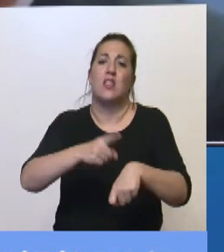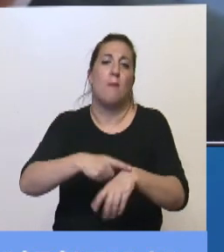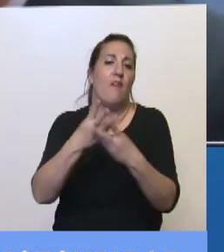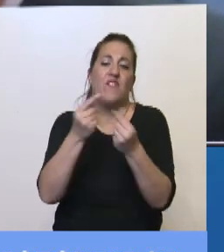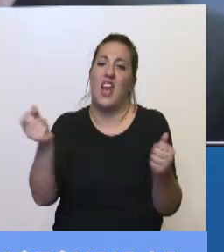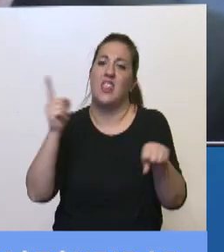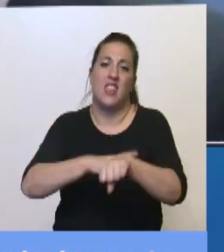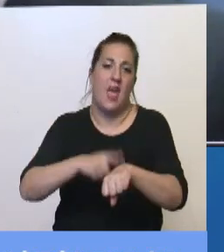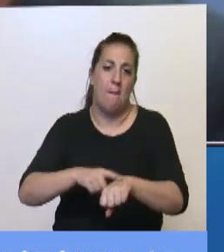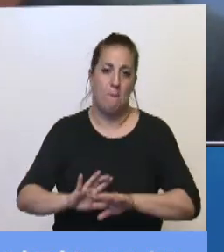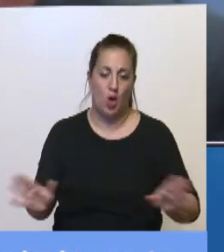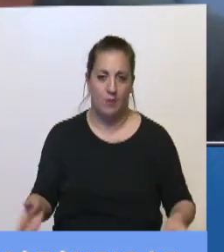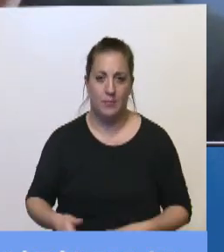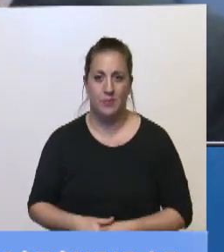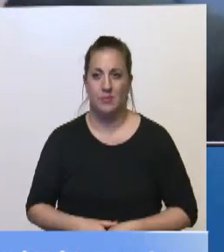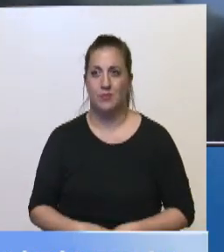finalizó su tiempo, senador.